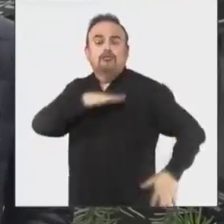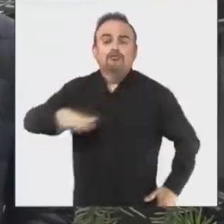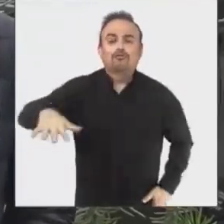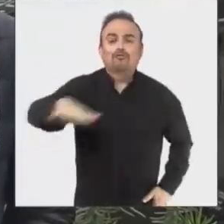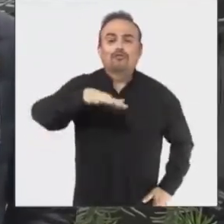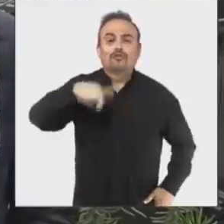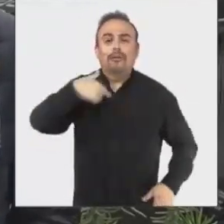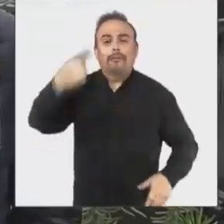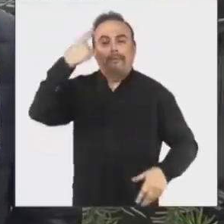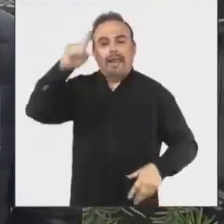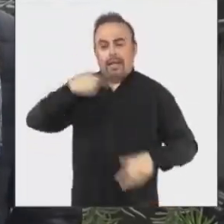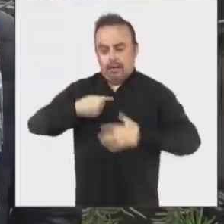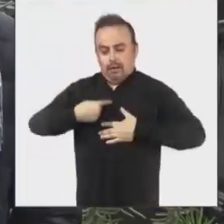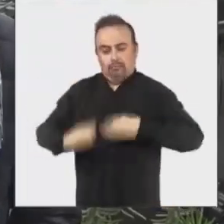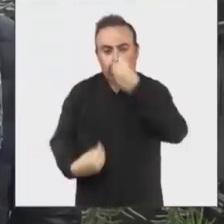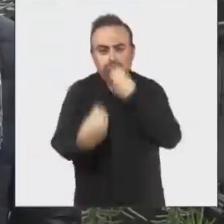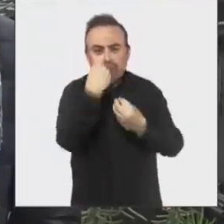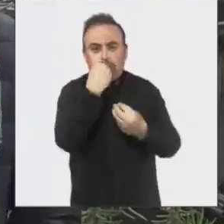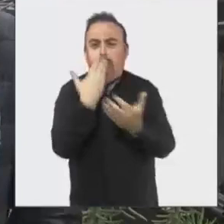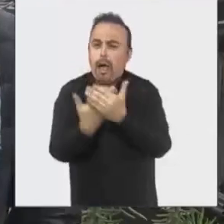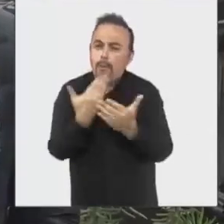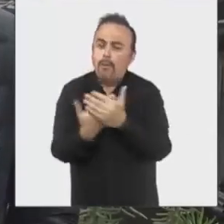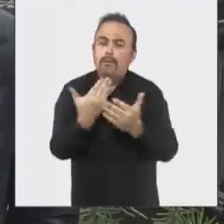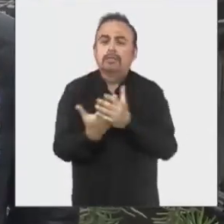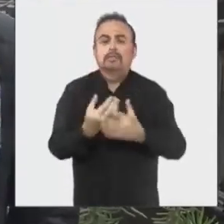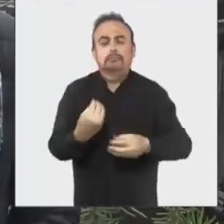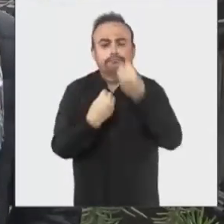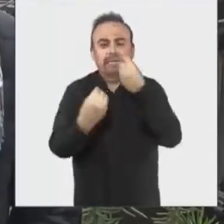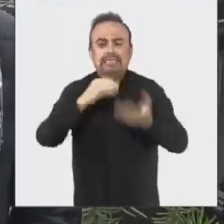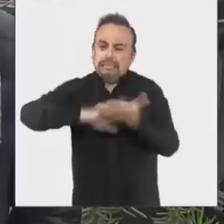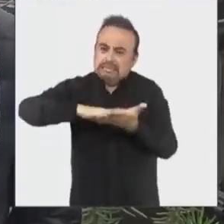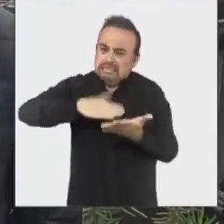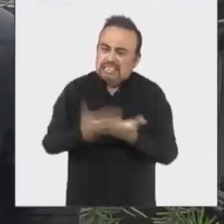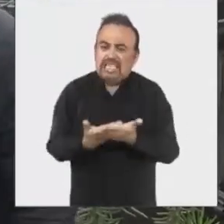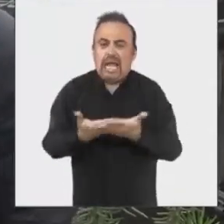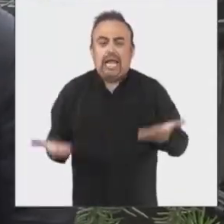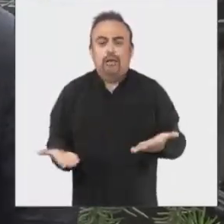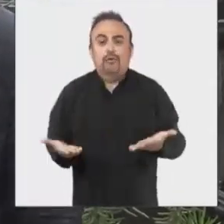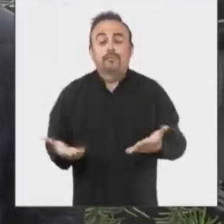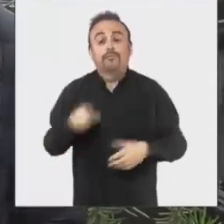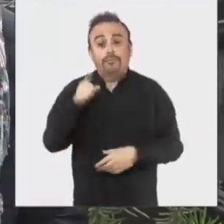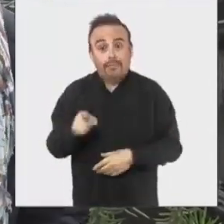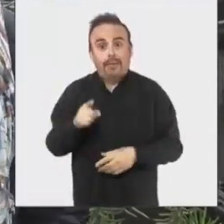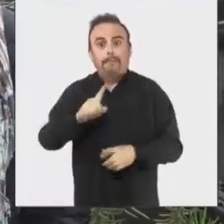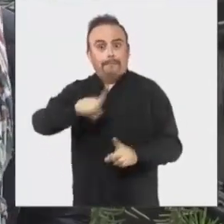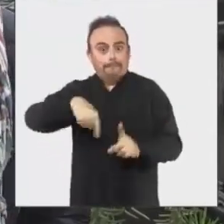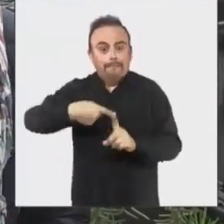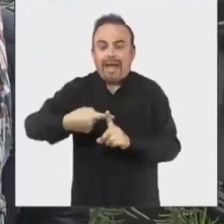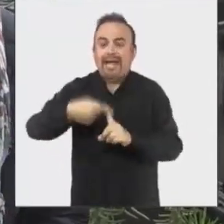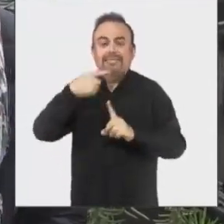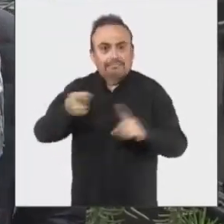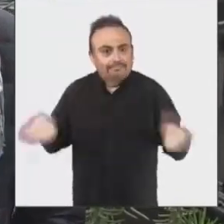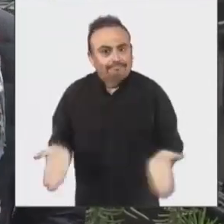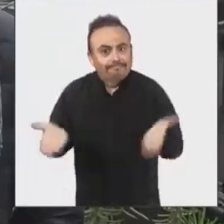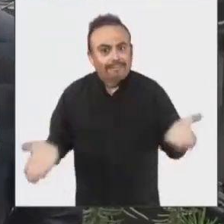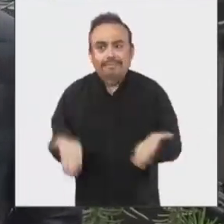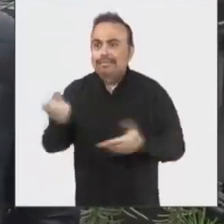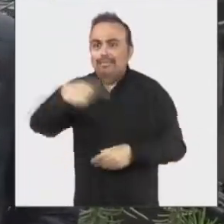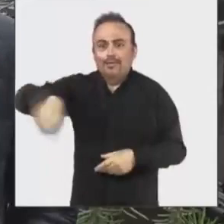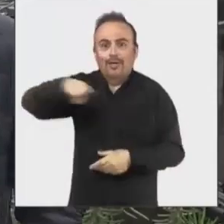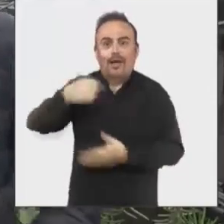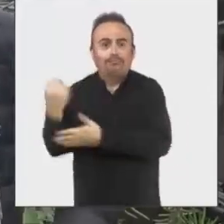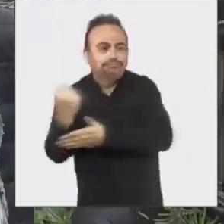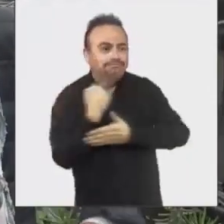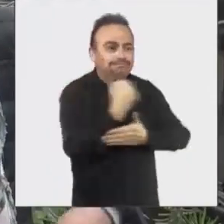autoconsumo de productos sanos y que, por otro lado, fomenta esta solidaridad